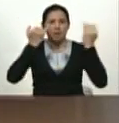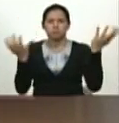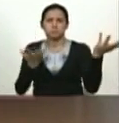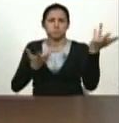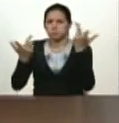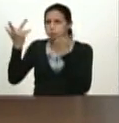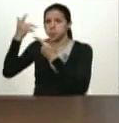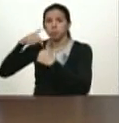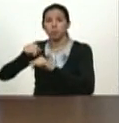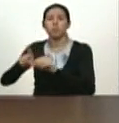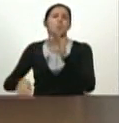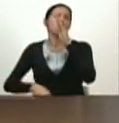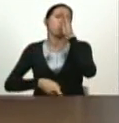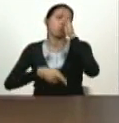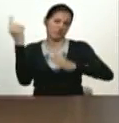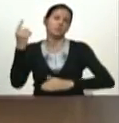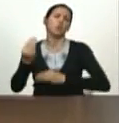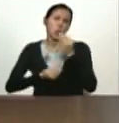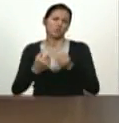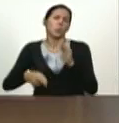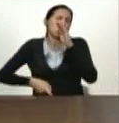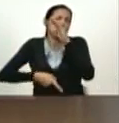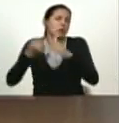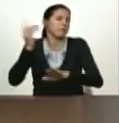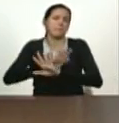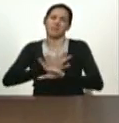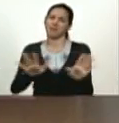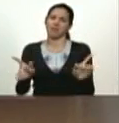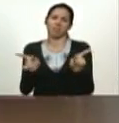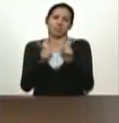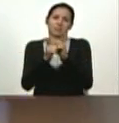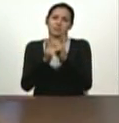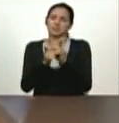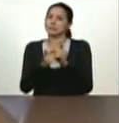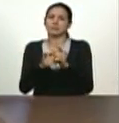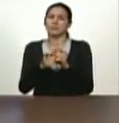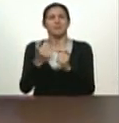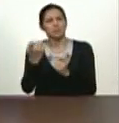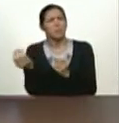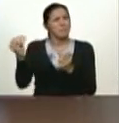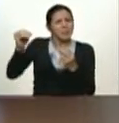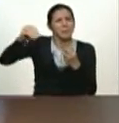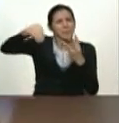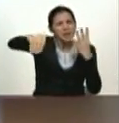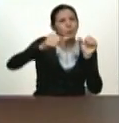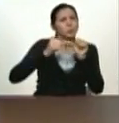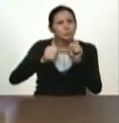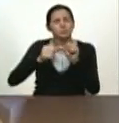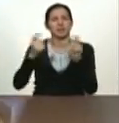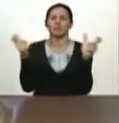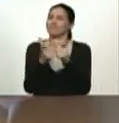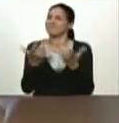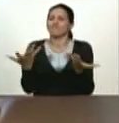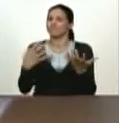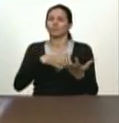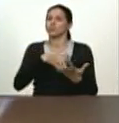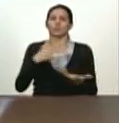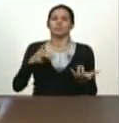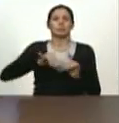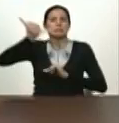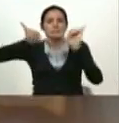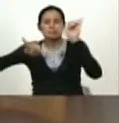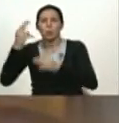Lo hice una sola vez. No tuve la fuerza pues para y el tiempo. Viajaba demasiado.